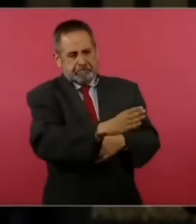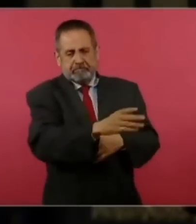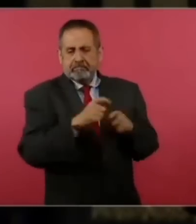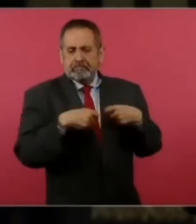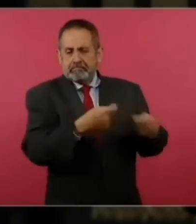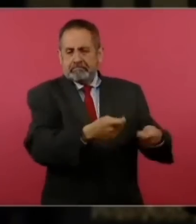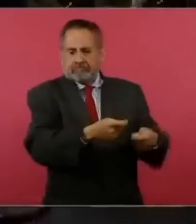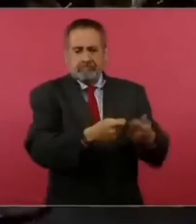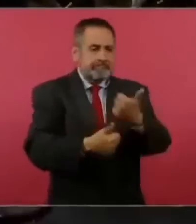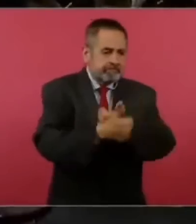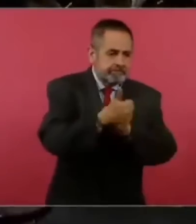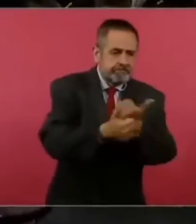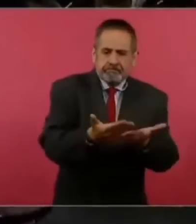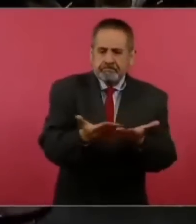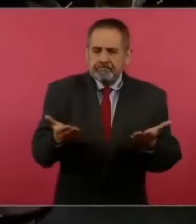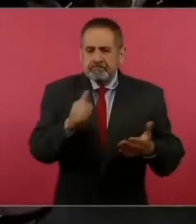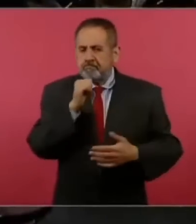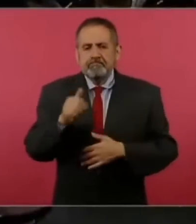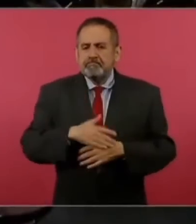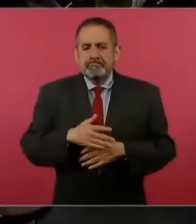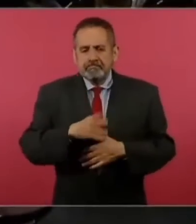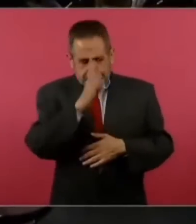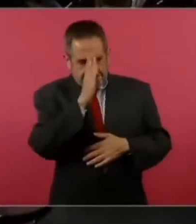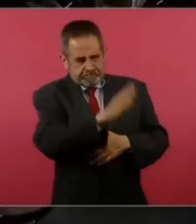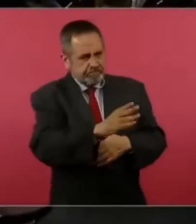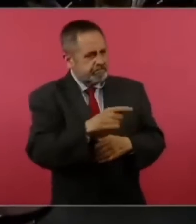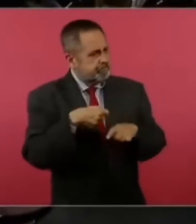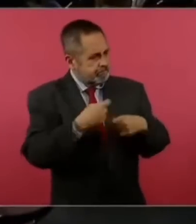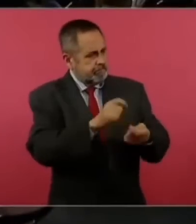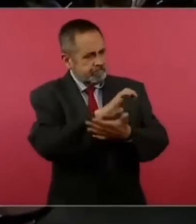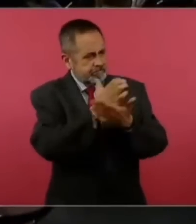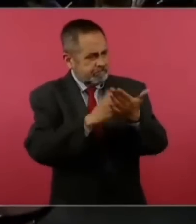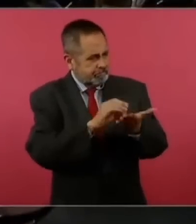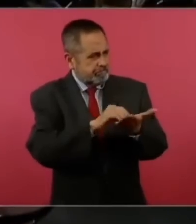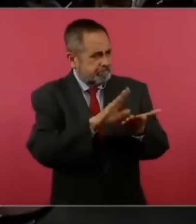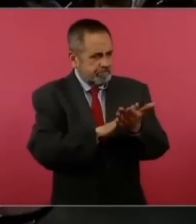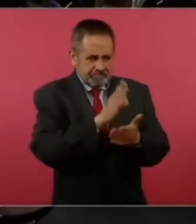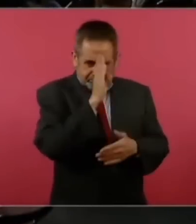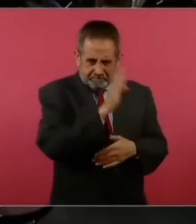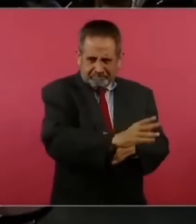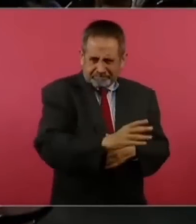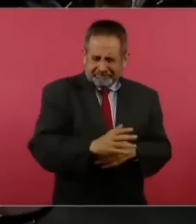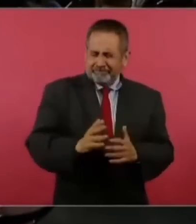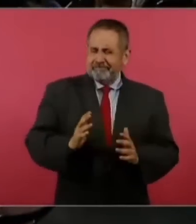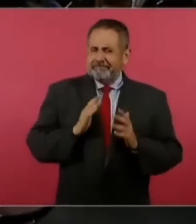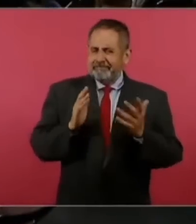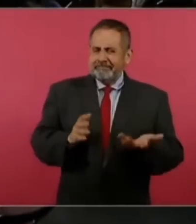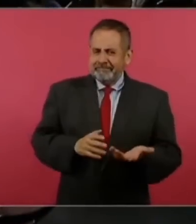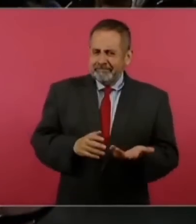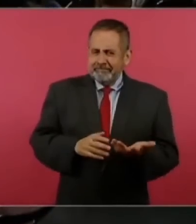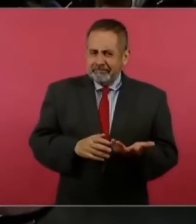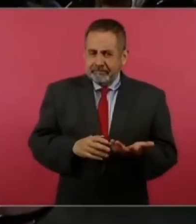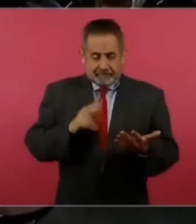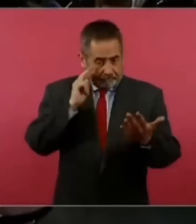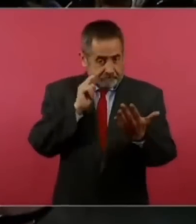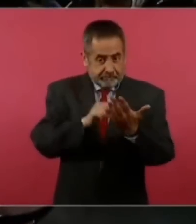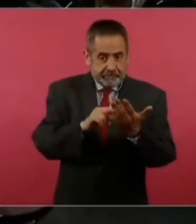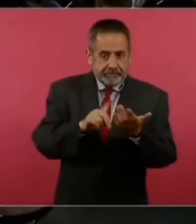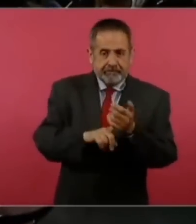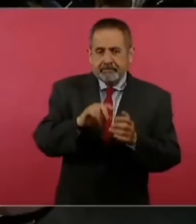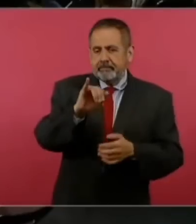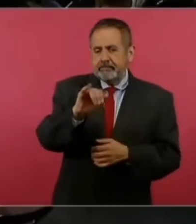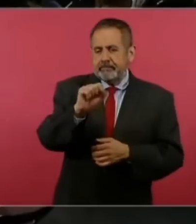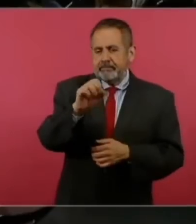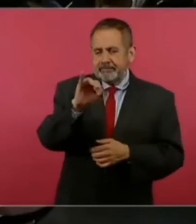por ejemplo revelamos de acuerdo a una descripción técnica en el